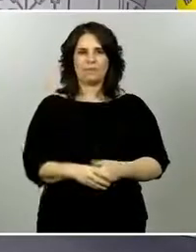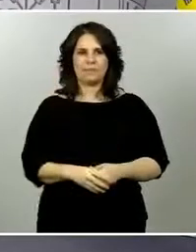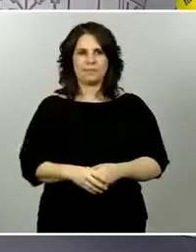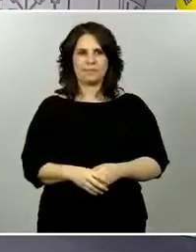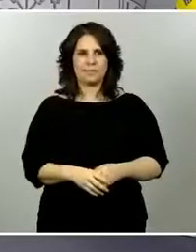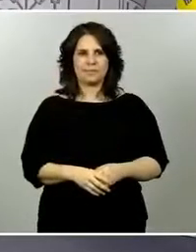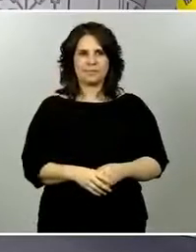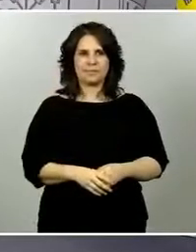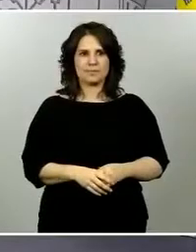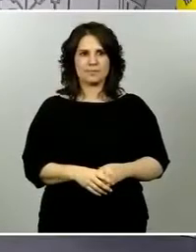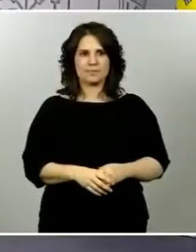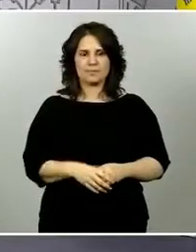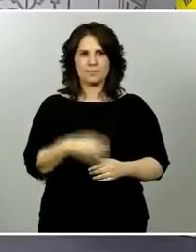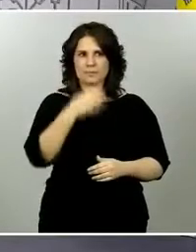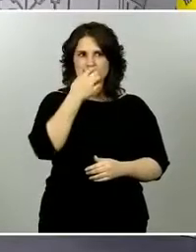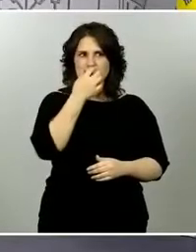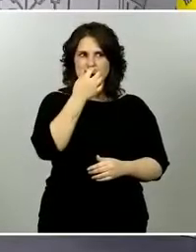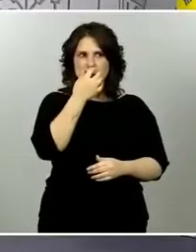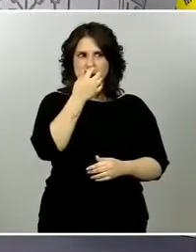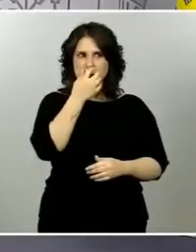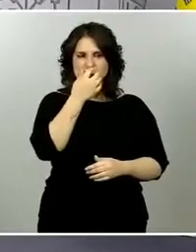siempre habrá que seguir manteniéndolas